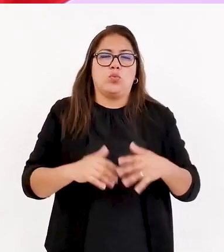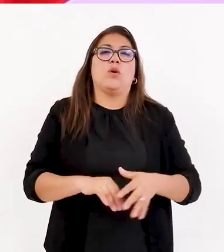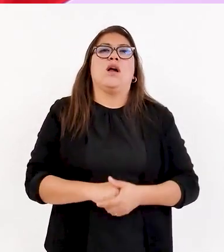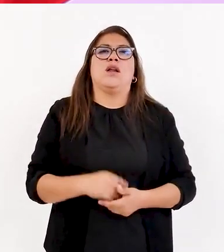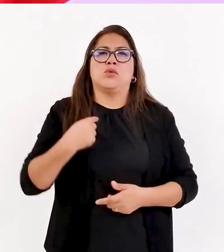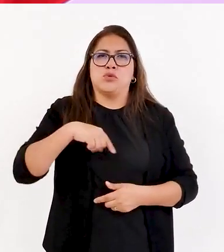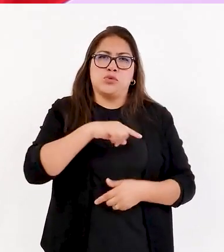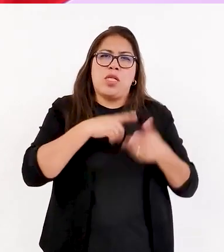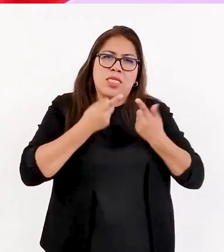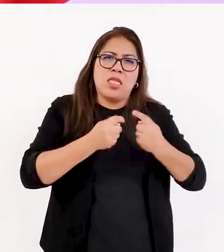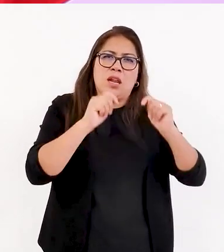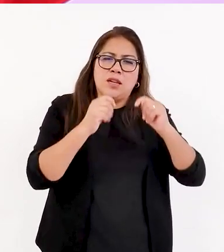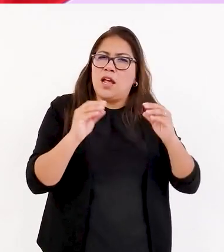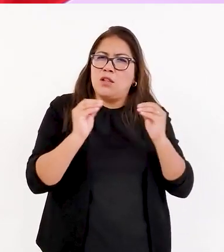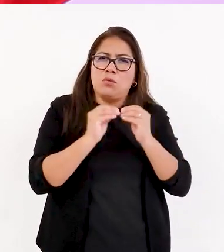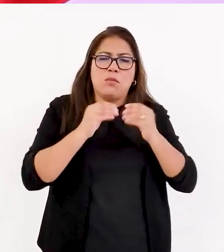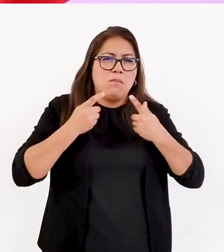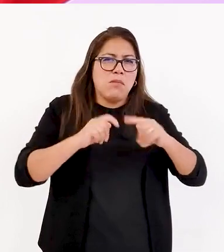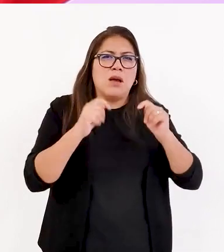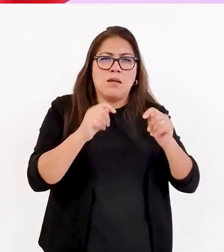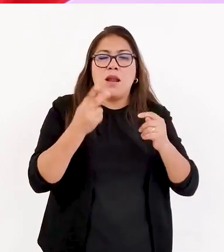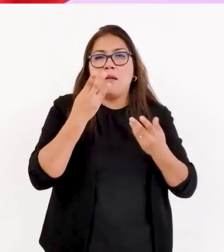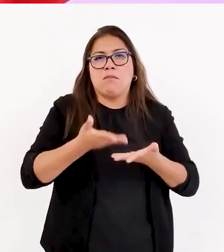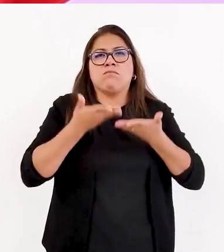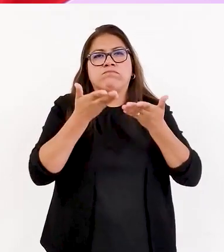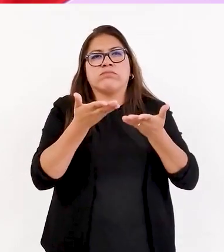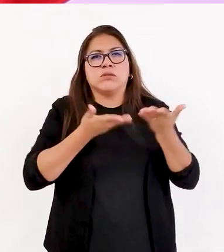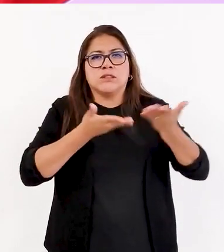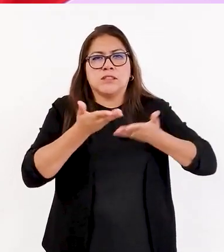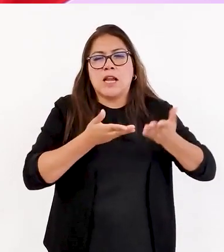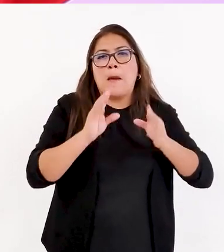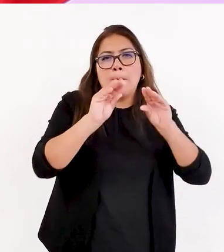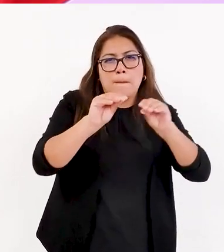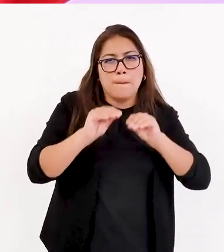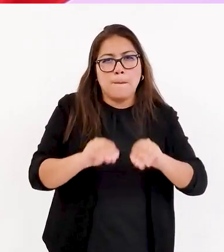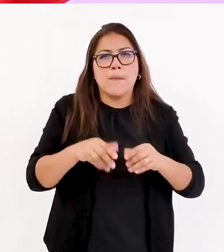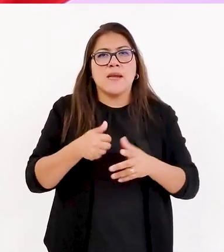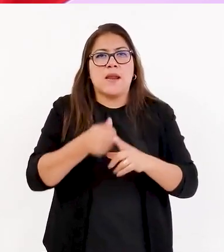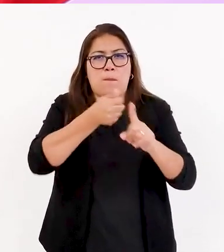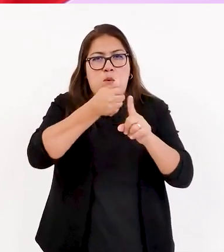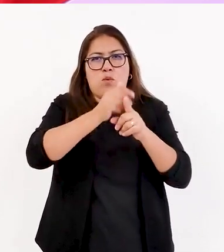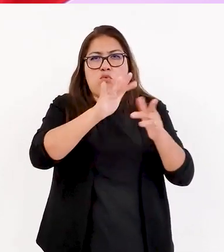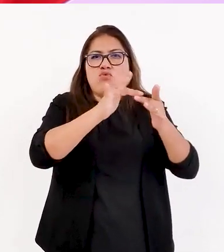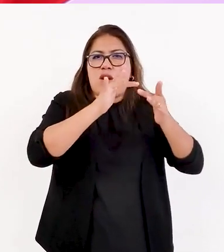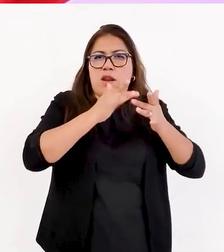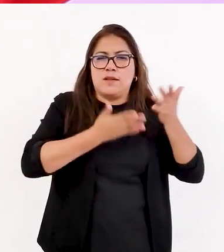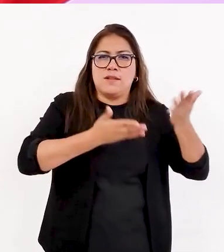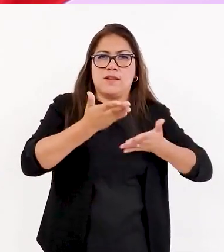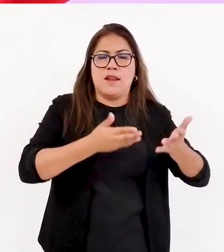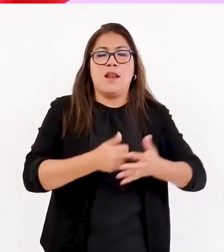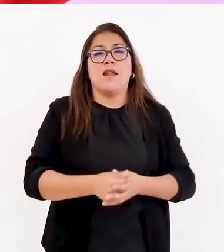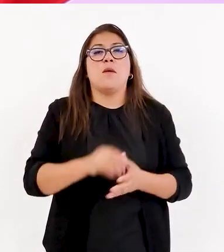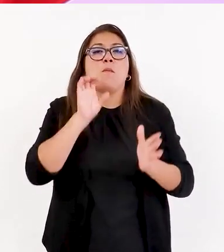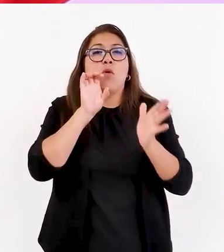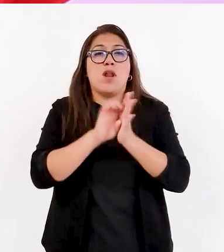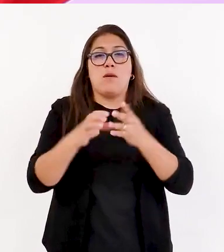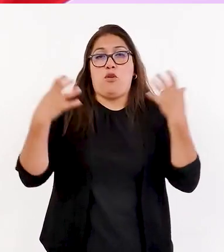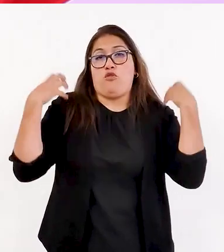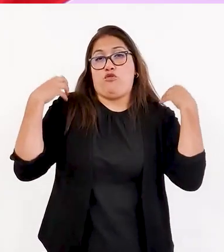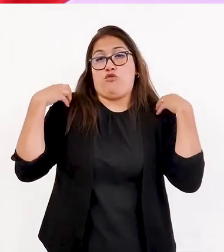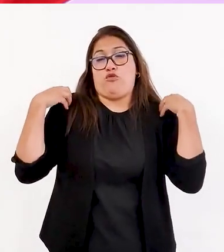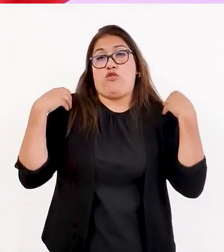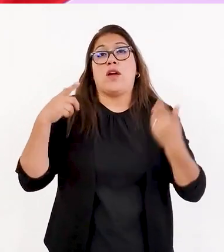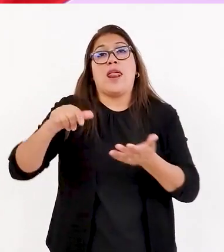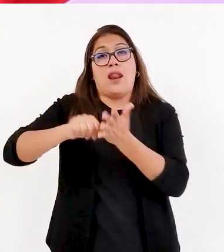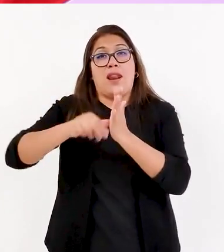servicios complementarios en la propia red, ¿ya? En la plataforma de atención. Entonces, por ejemplo, RENIEC viene